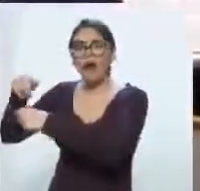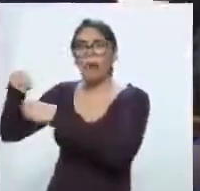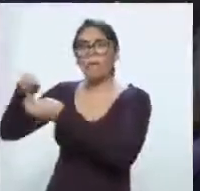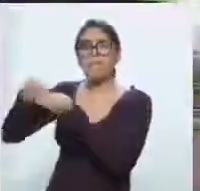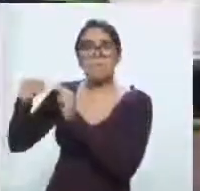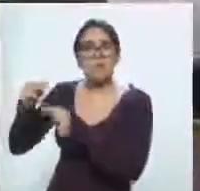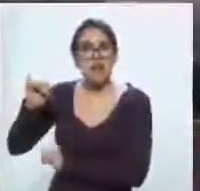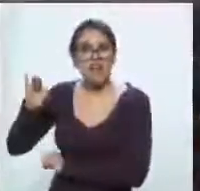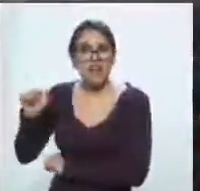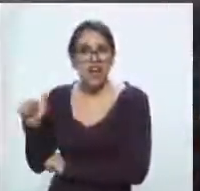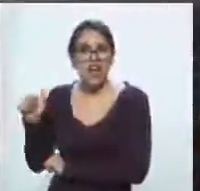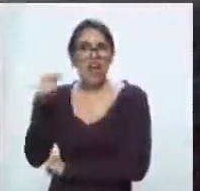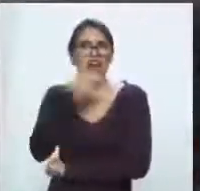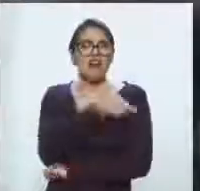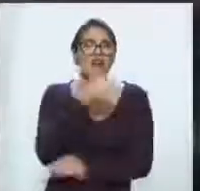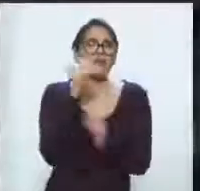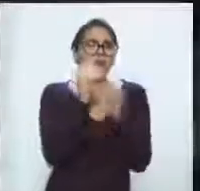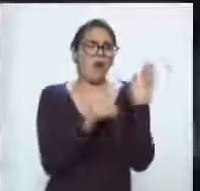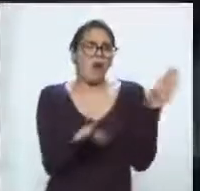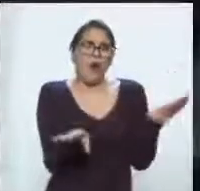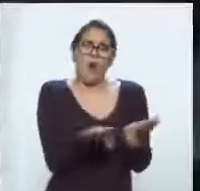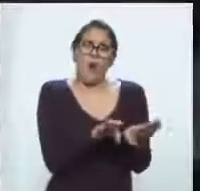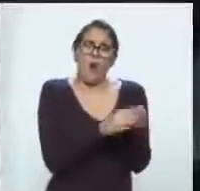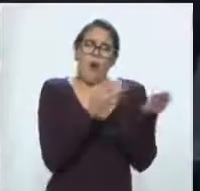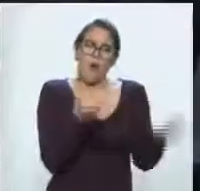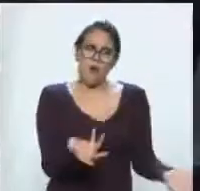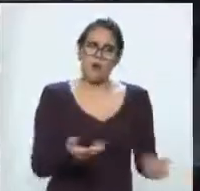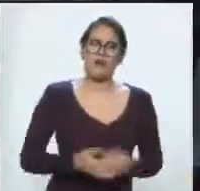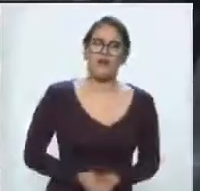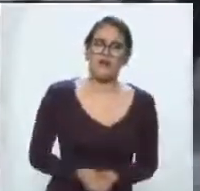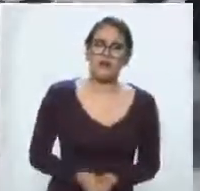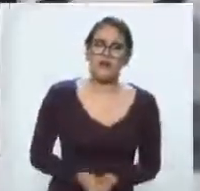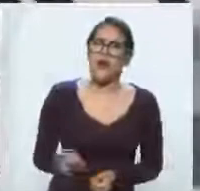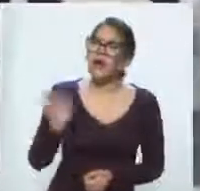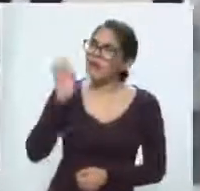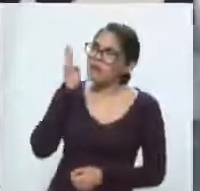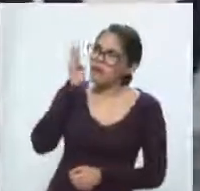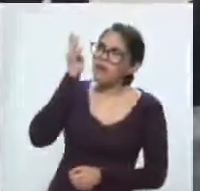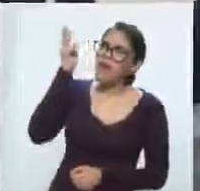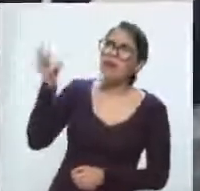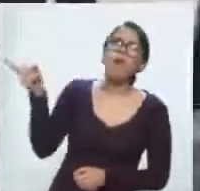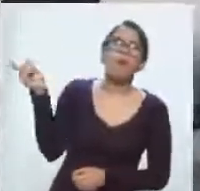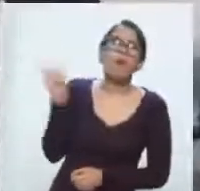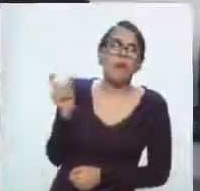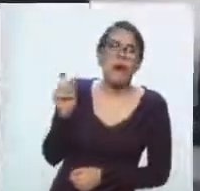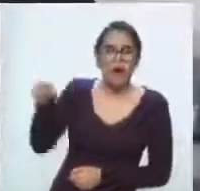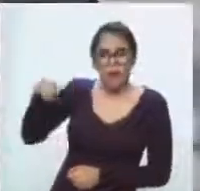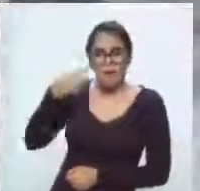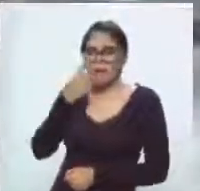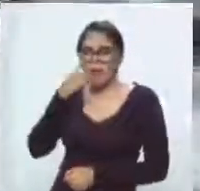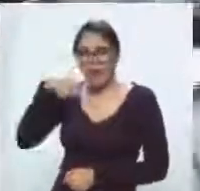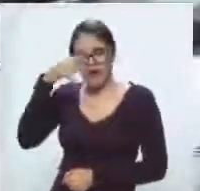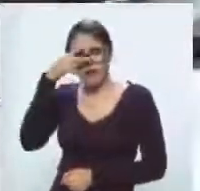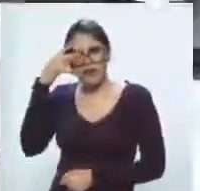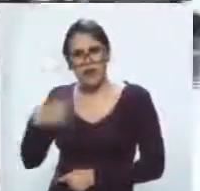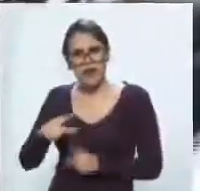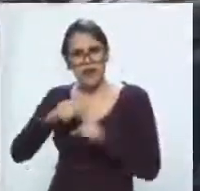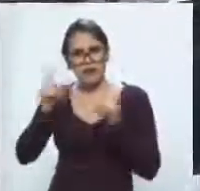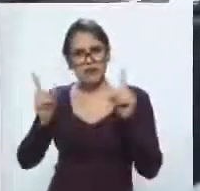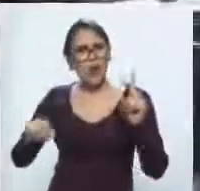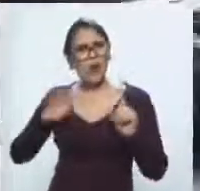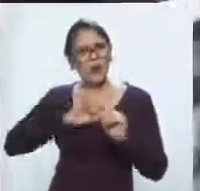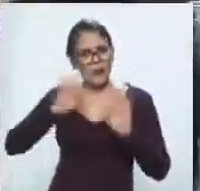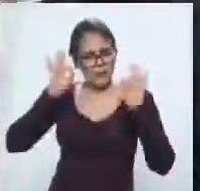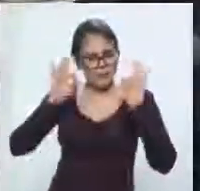a ellas con desventaja? ¿Cómo lograr el que en un impostergable futuro las policías del país sean responsables